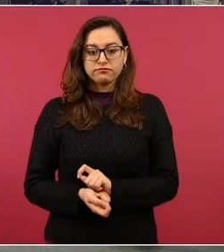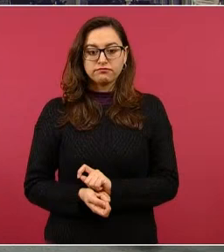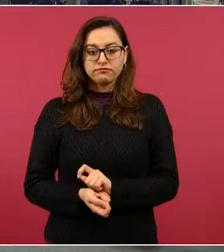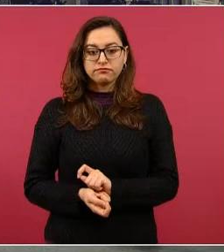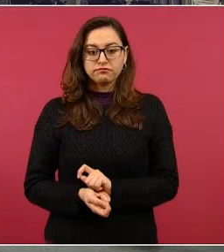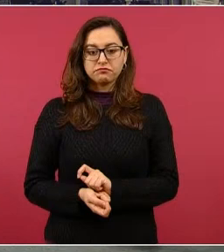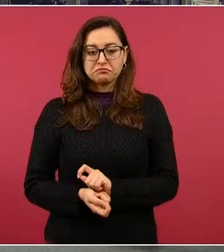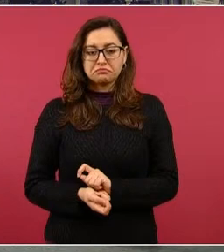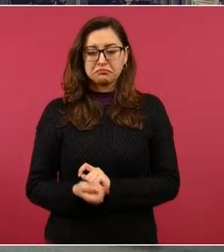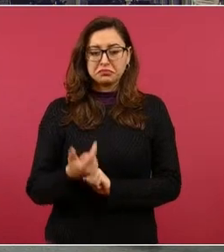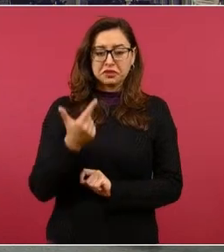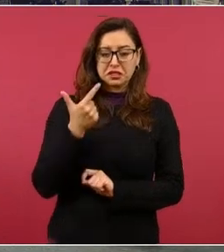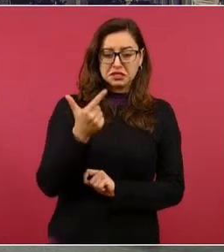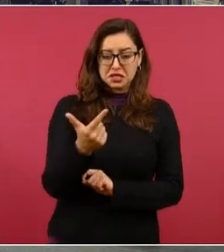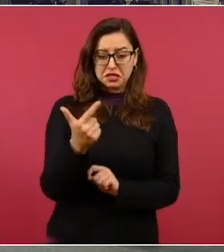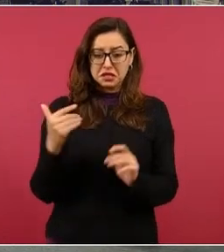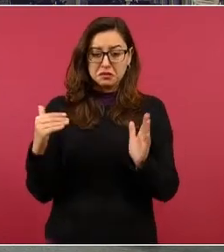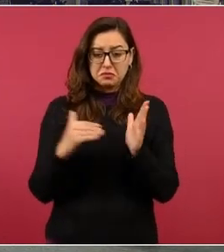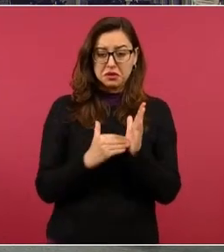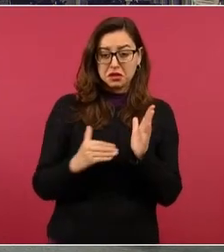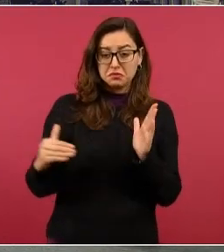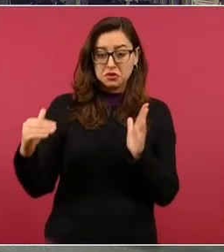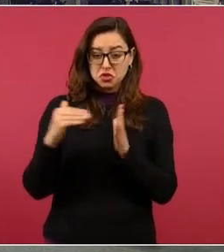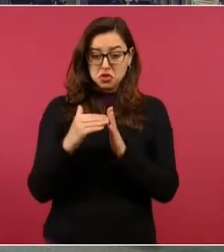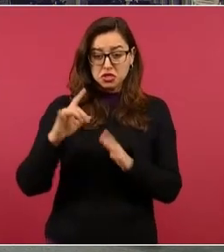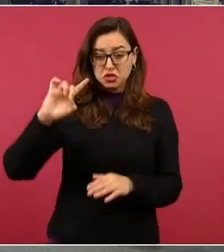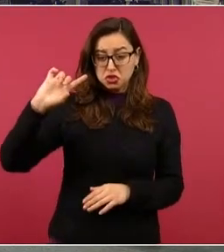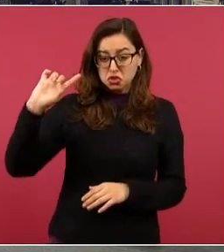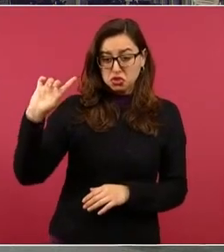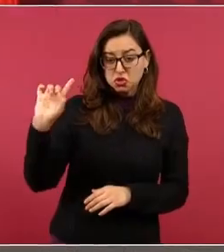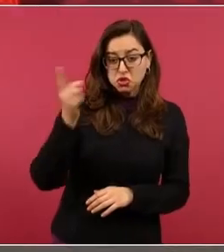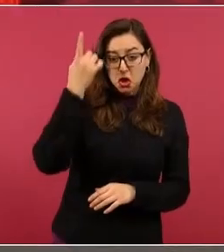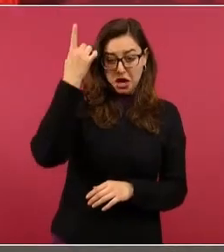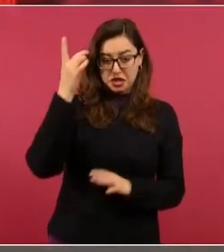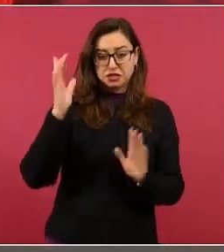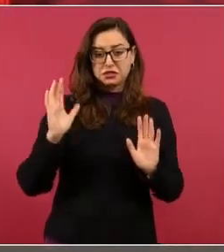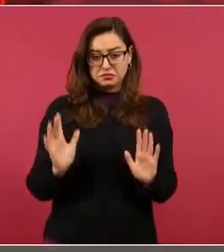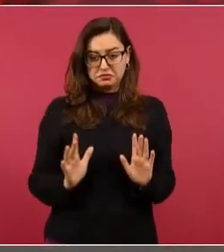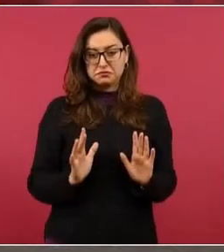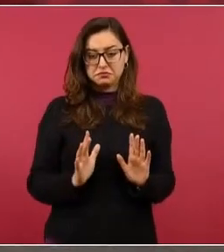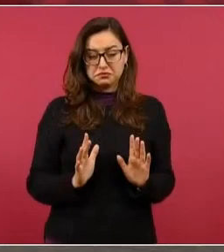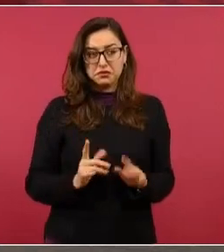como 7 mil millones de dólares y las reservas